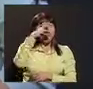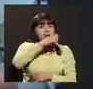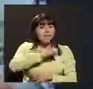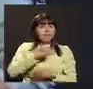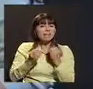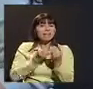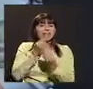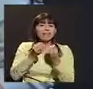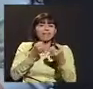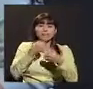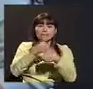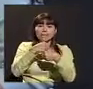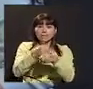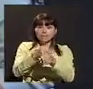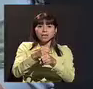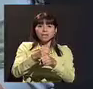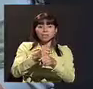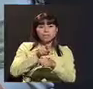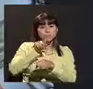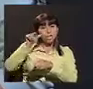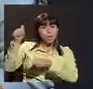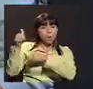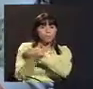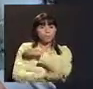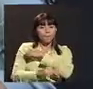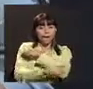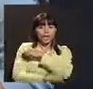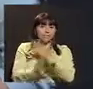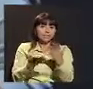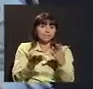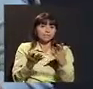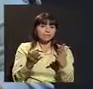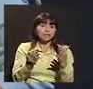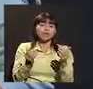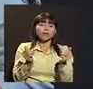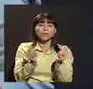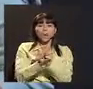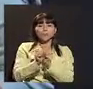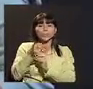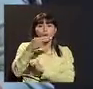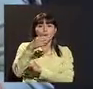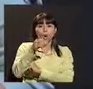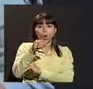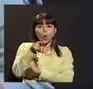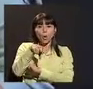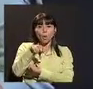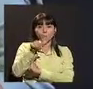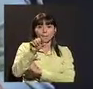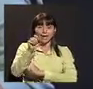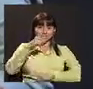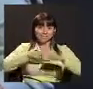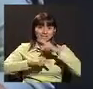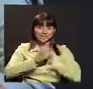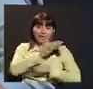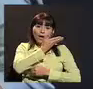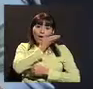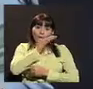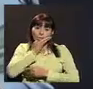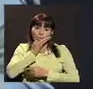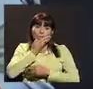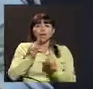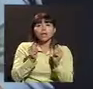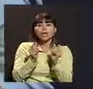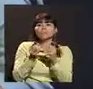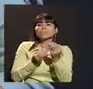enteré, me empapé un poco de qué es lo que estaban haciendo allá en otros países en relación a los OPAS, a la identidad